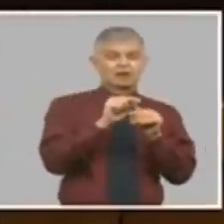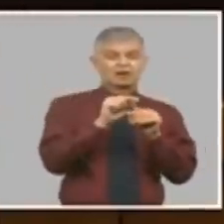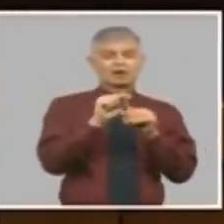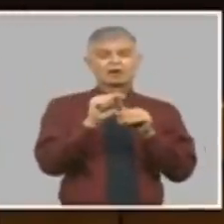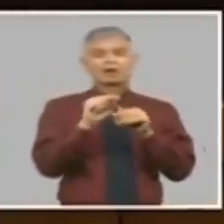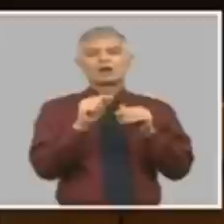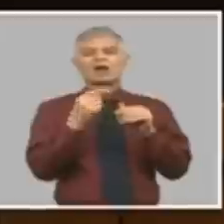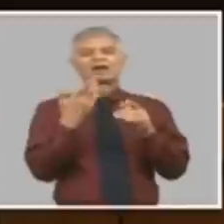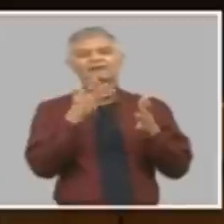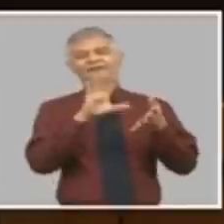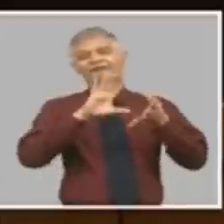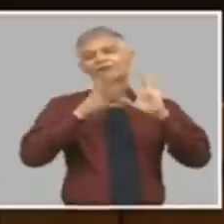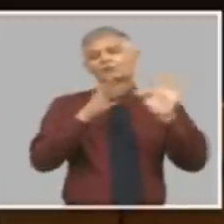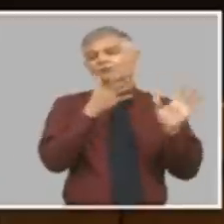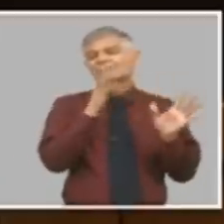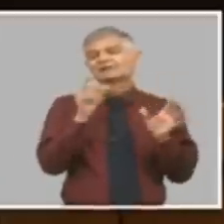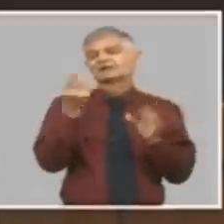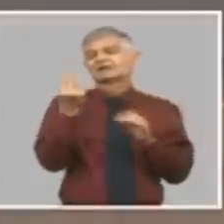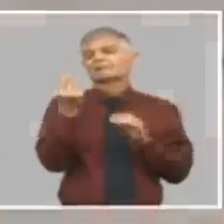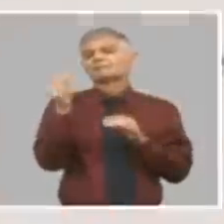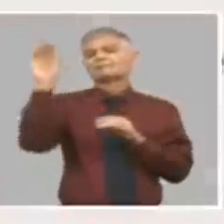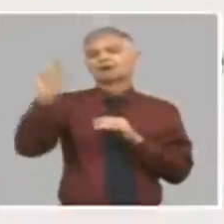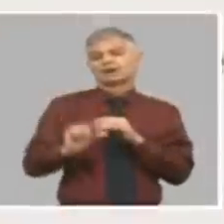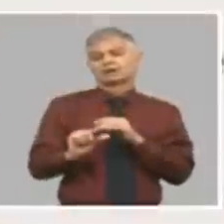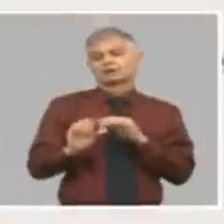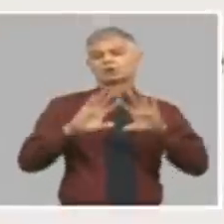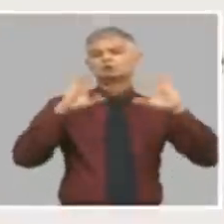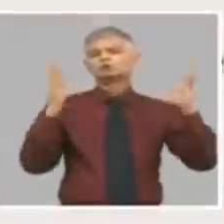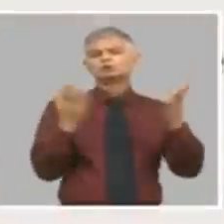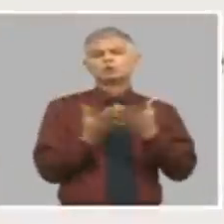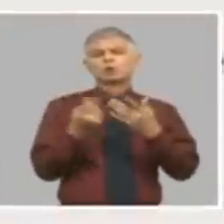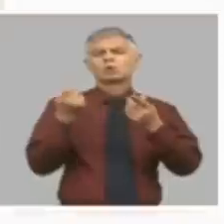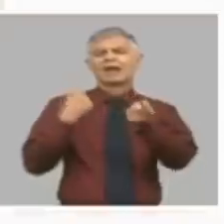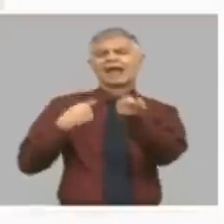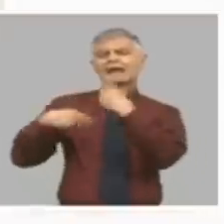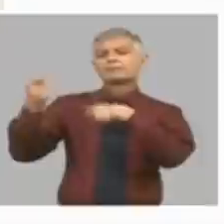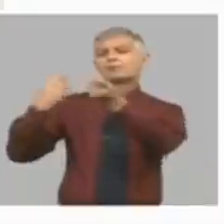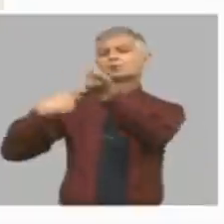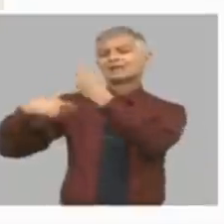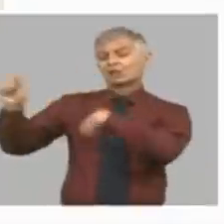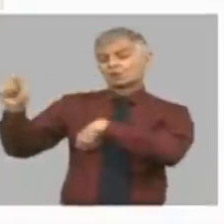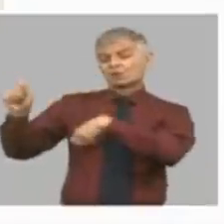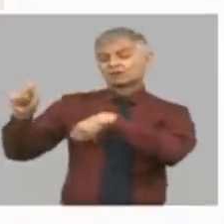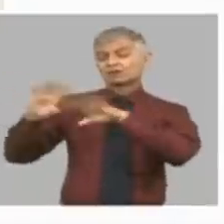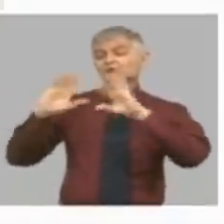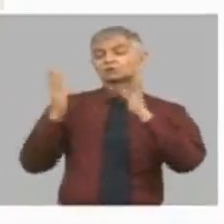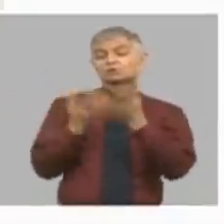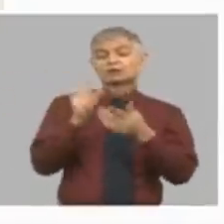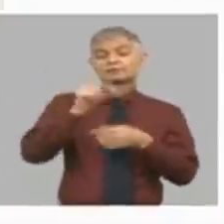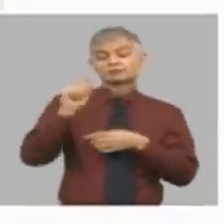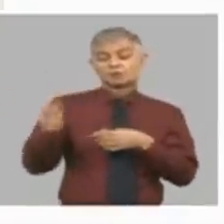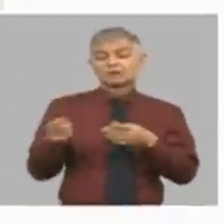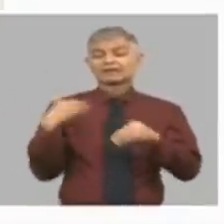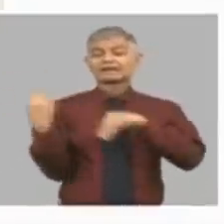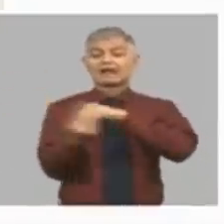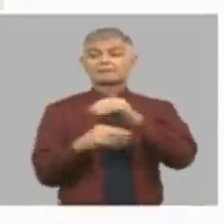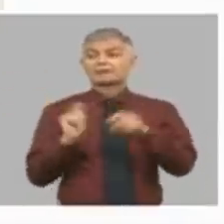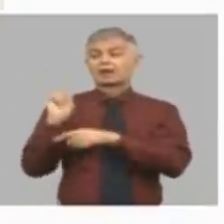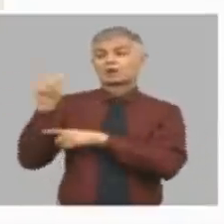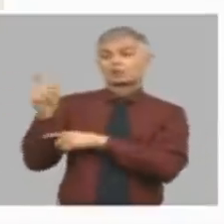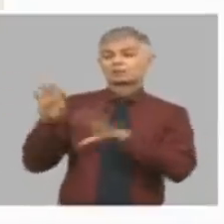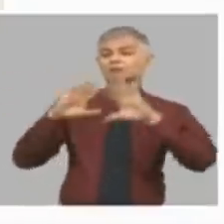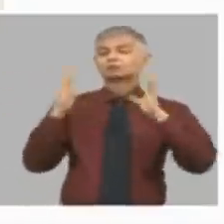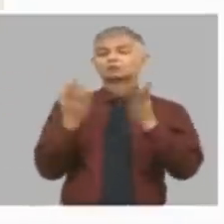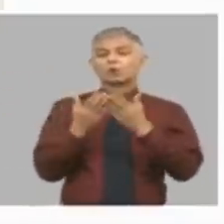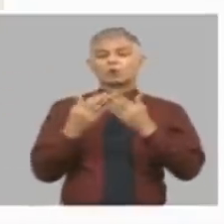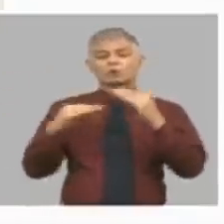devaluación que dio el ejercicio todos los exportadores y todos los que sustituyen importaciones quedan bien en el ejercicio todo